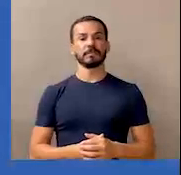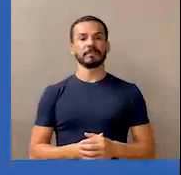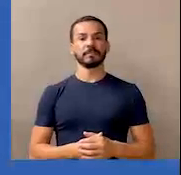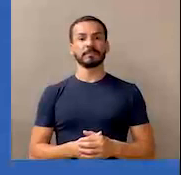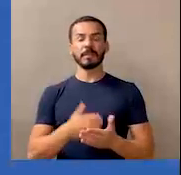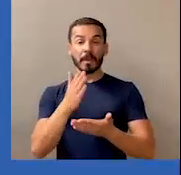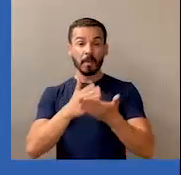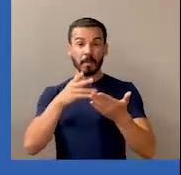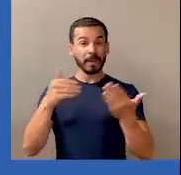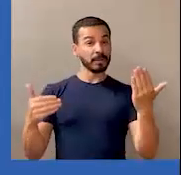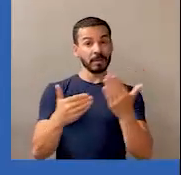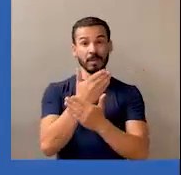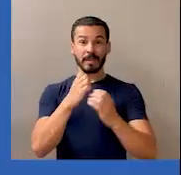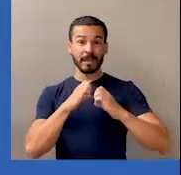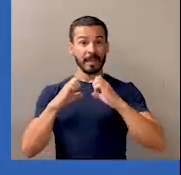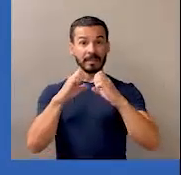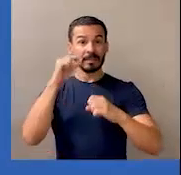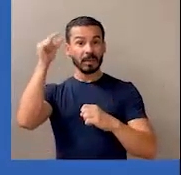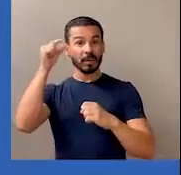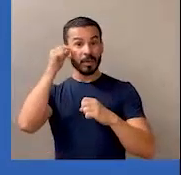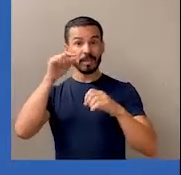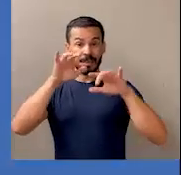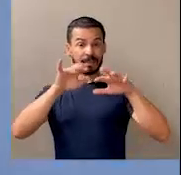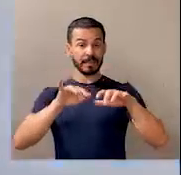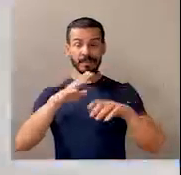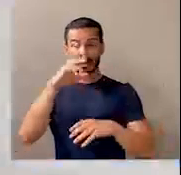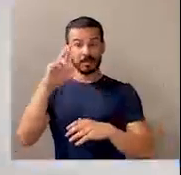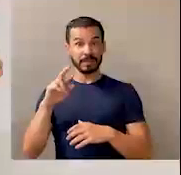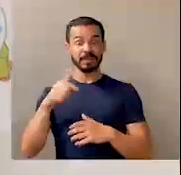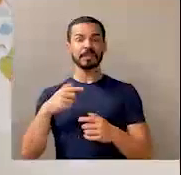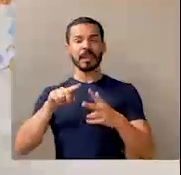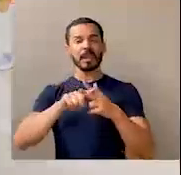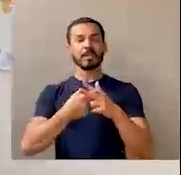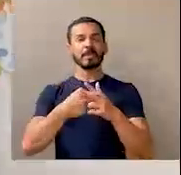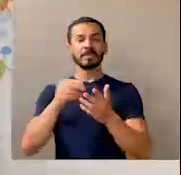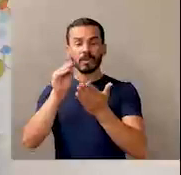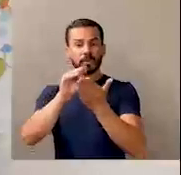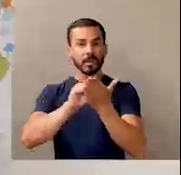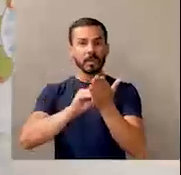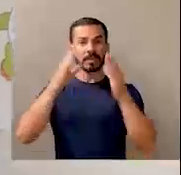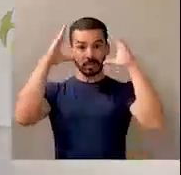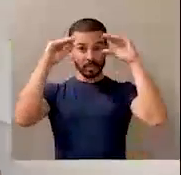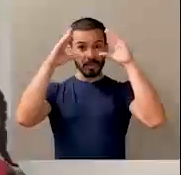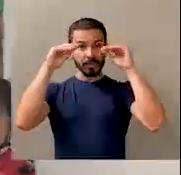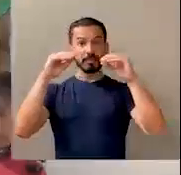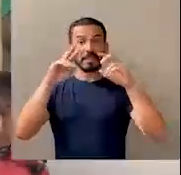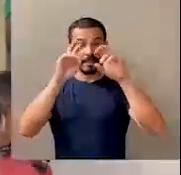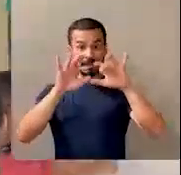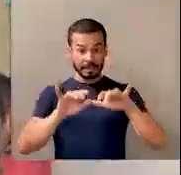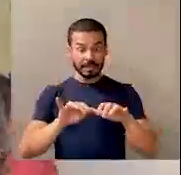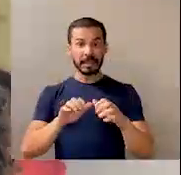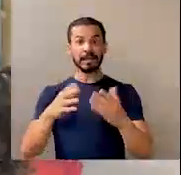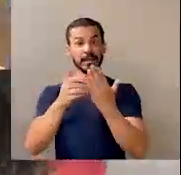Como parte de las nuevas estrategias del gobierno digital costarricense, se inició con el registro de información digitalizada de los